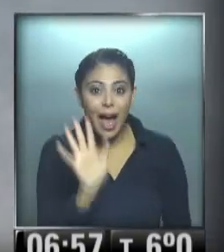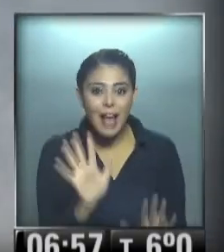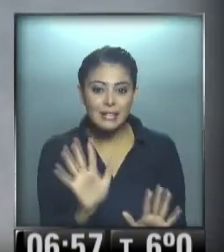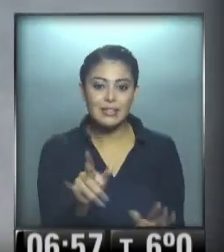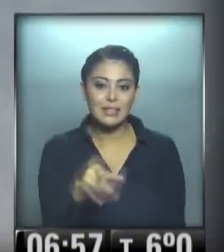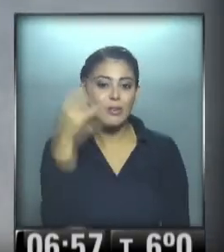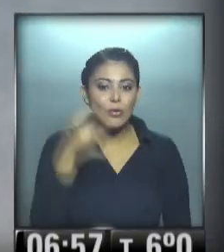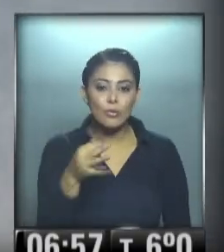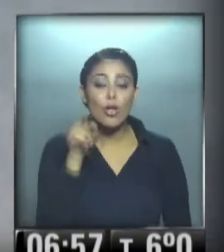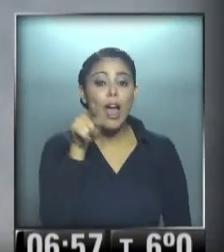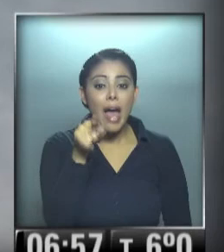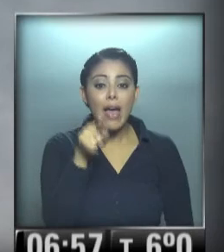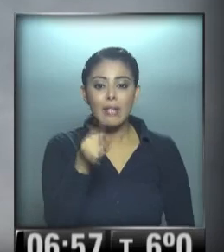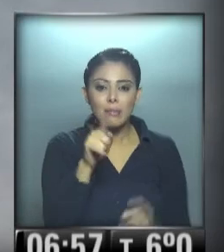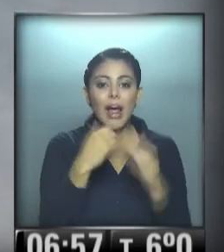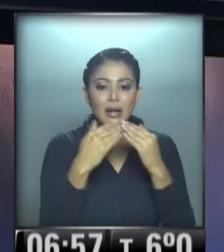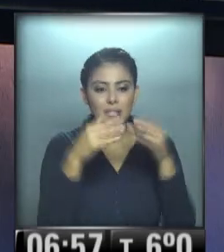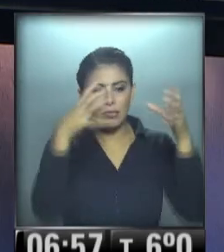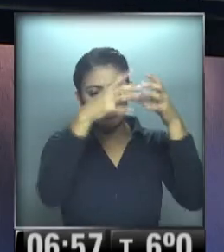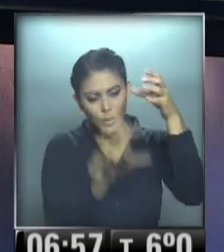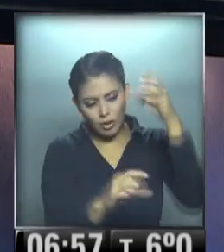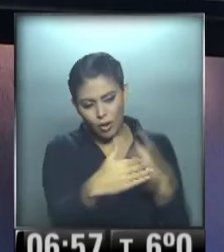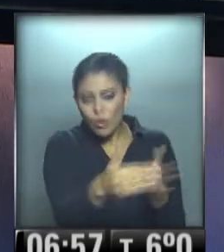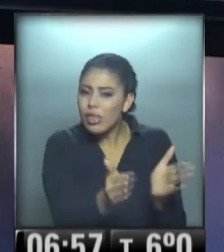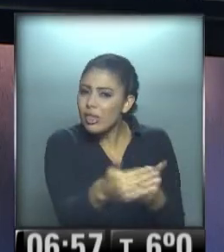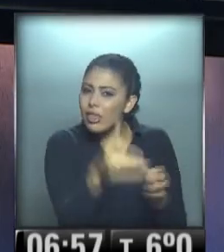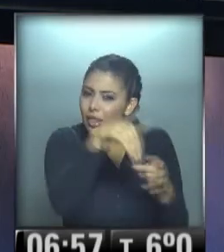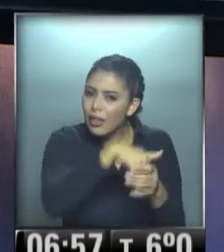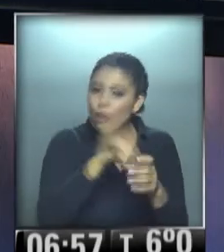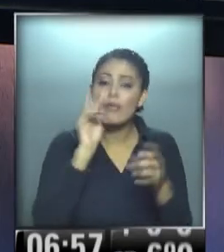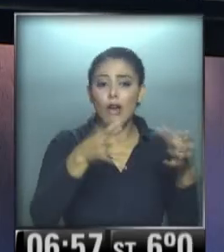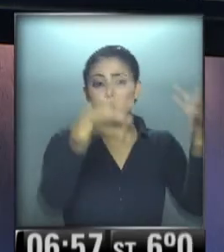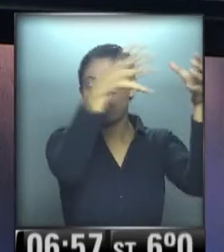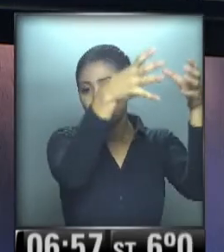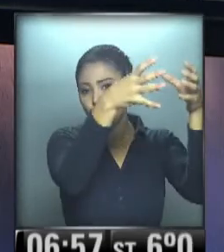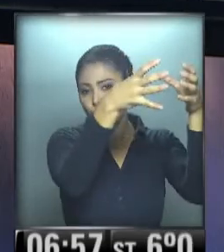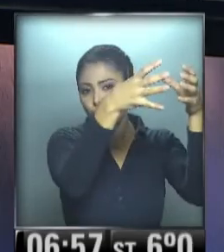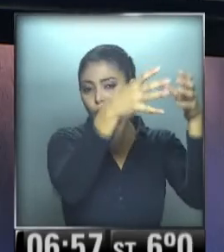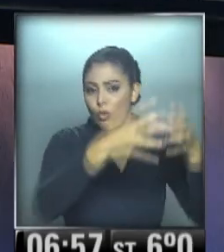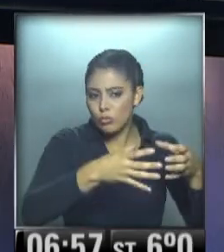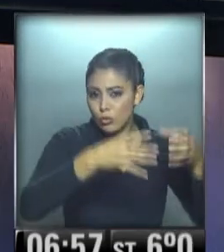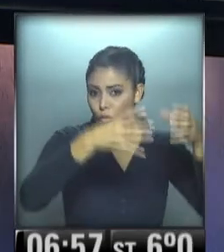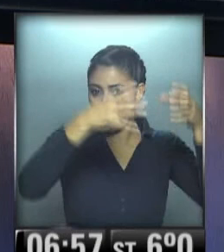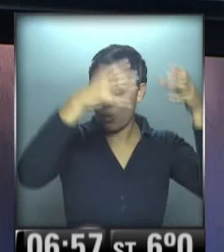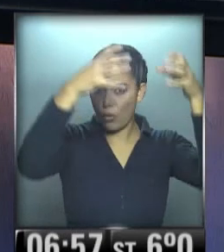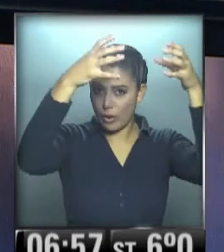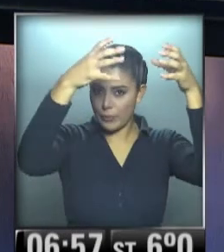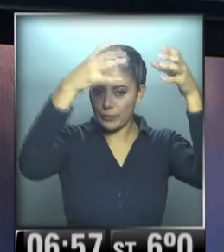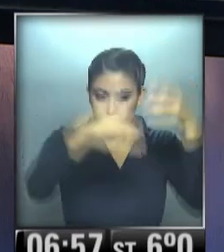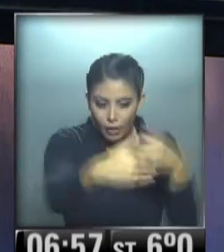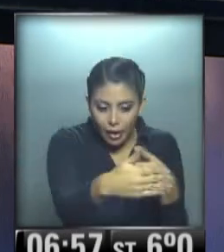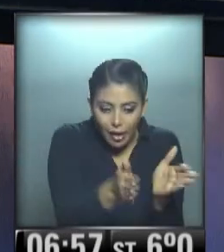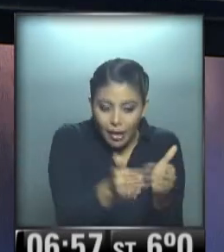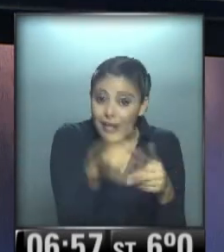Ahí está. Y desde aquí, con este aparatito, va transmitiendo. Fíjense, en el globo se hacen las medidas. Lo sube, el globo lo sube